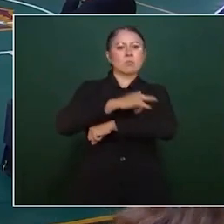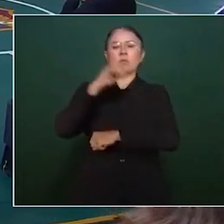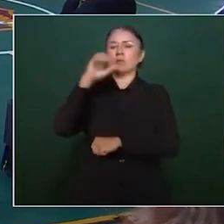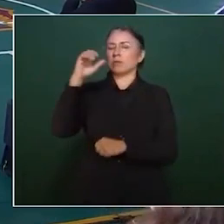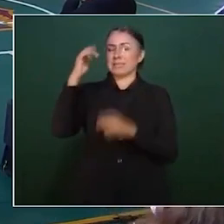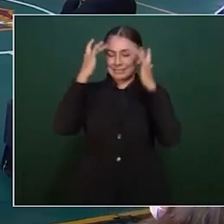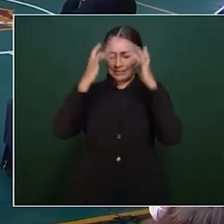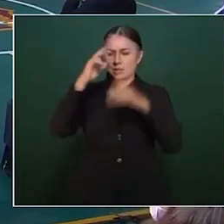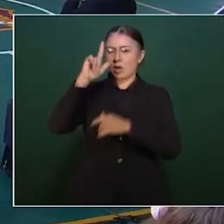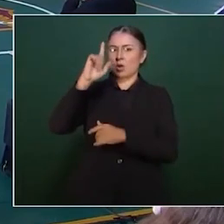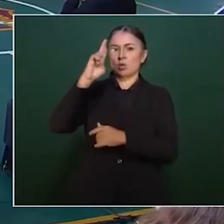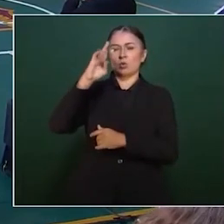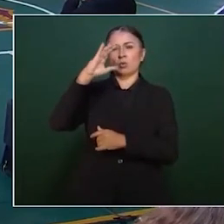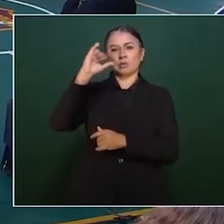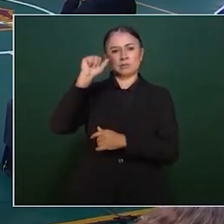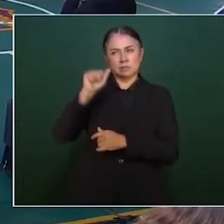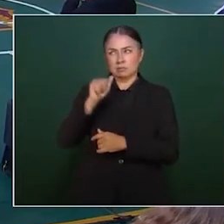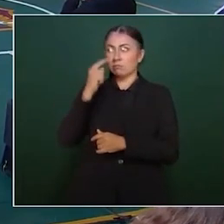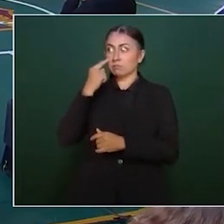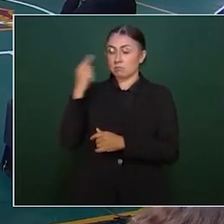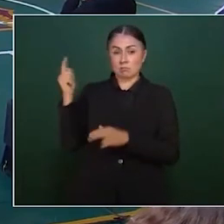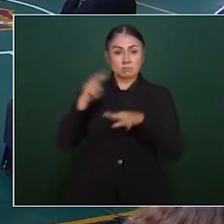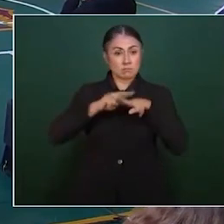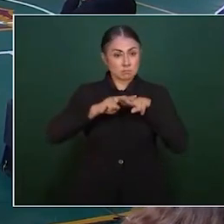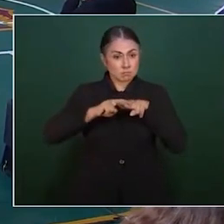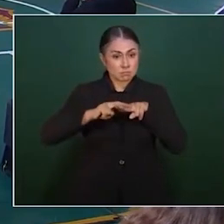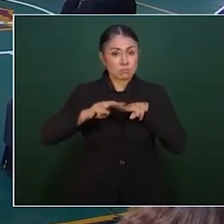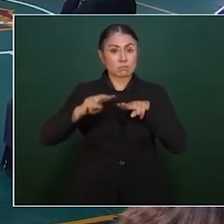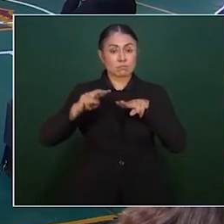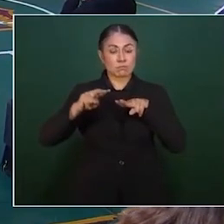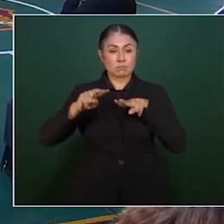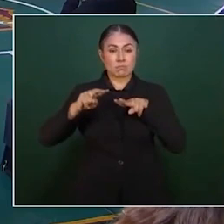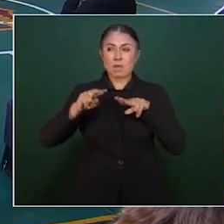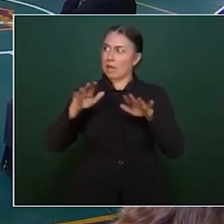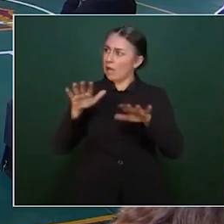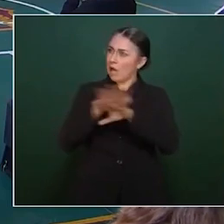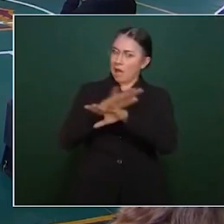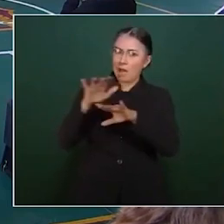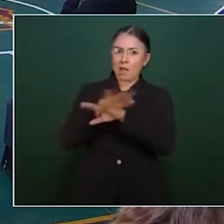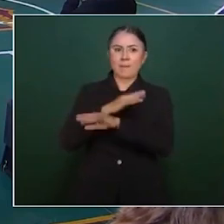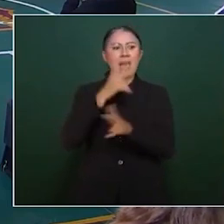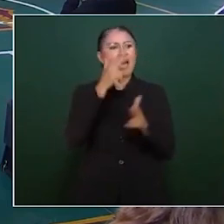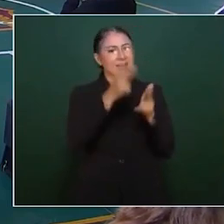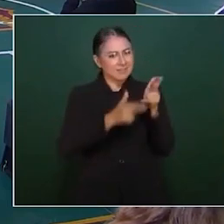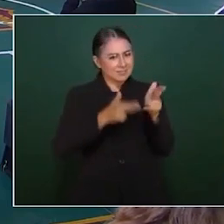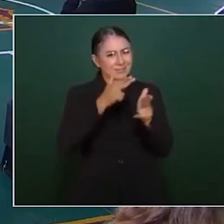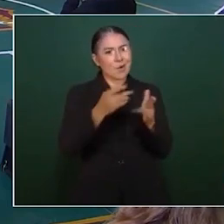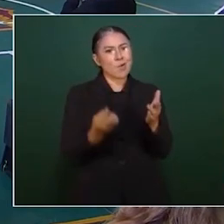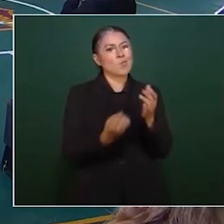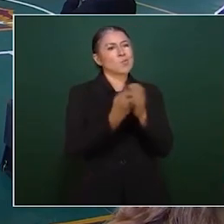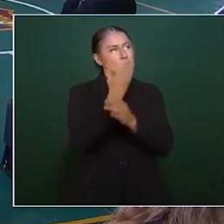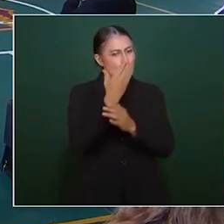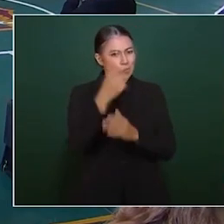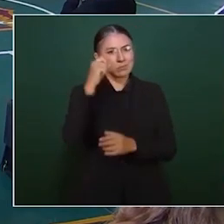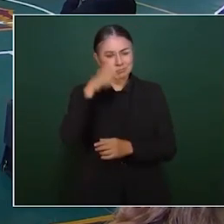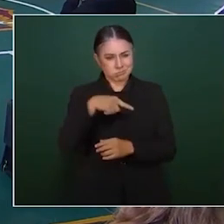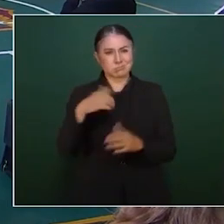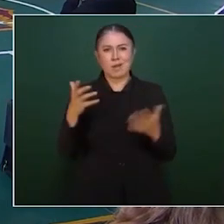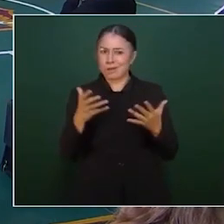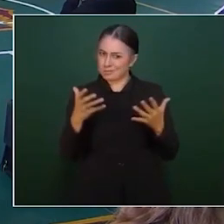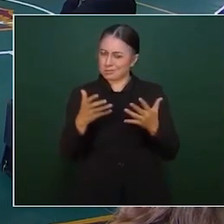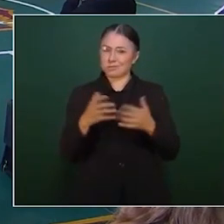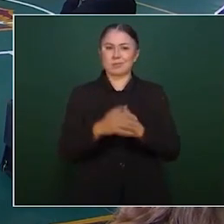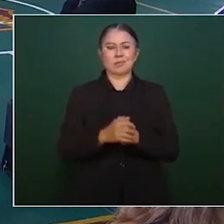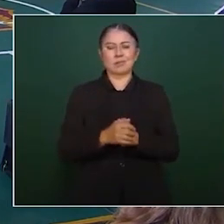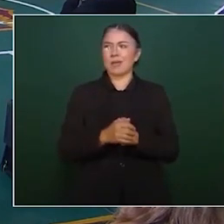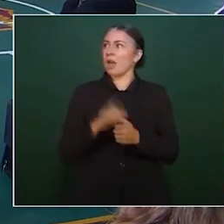actuales son para el tren de carga. Se van a cambiar y se construirán trenes nuevos de pasajeros del tren suburbano